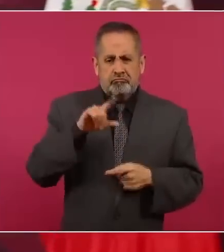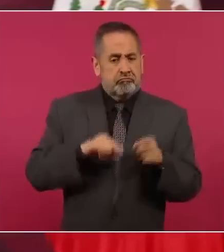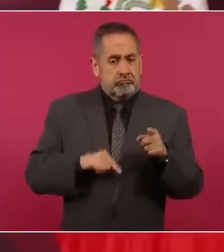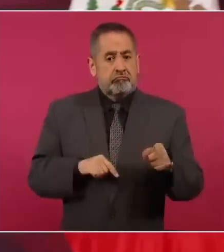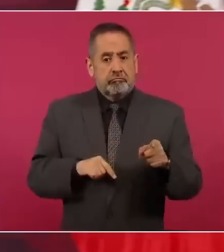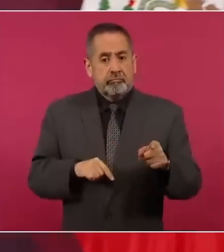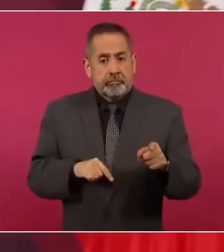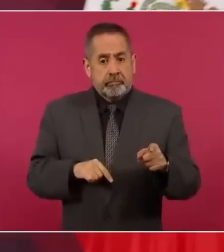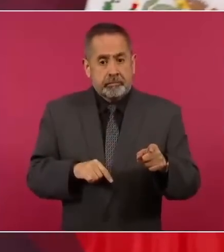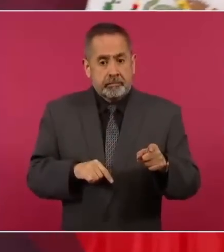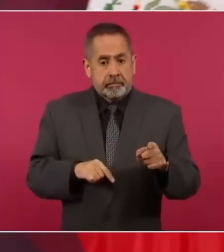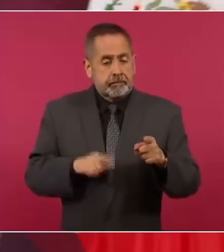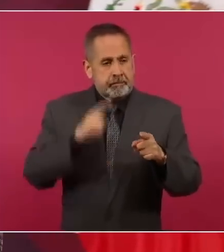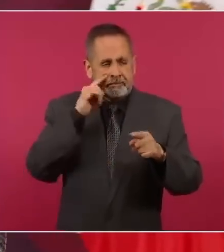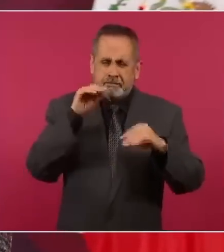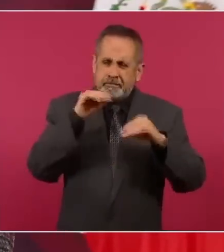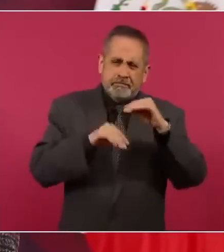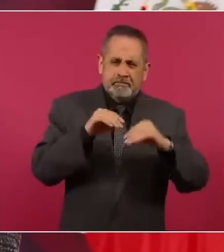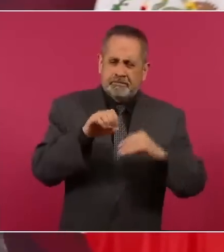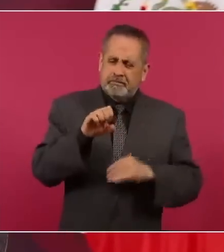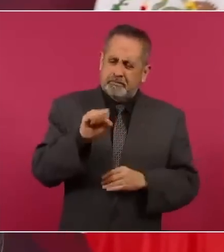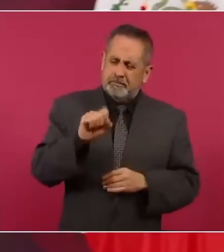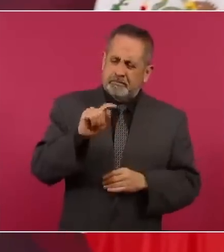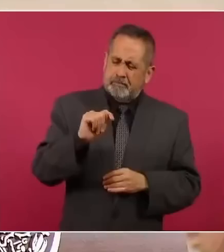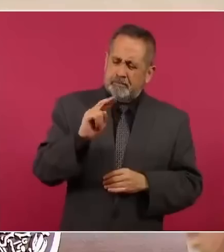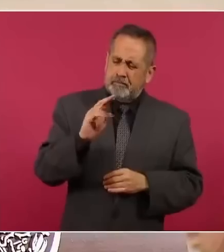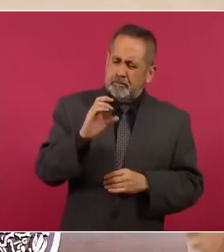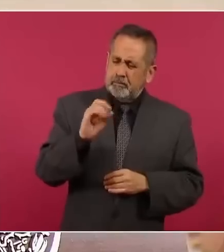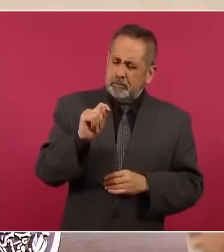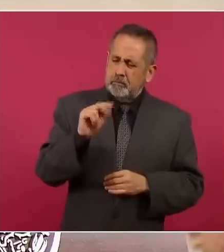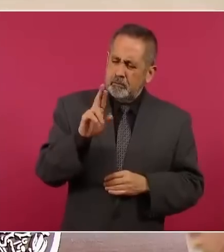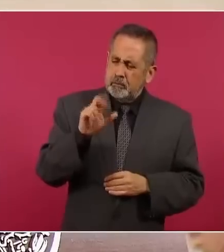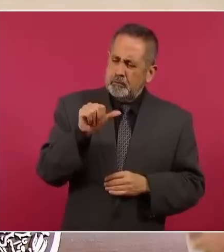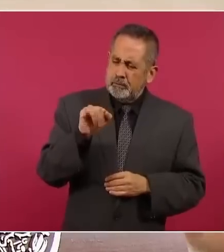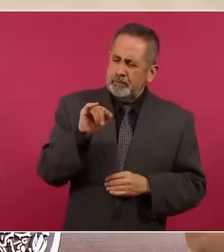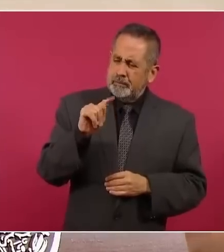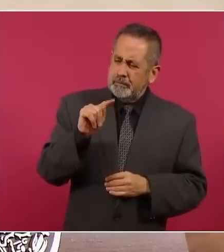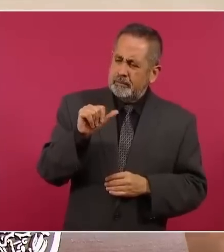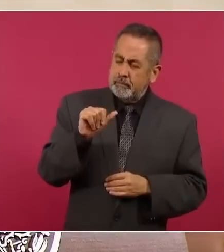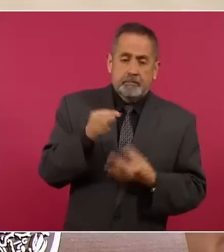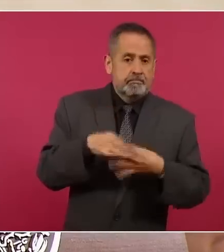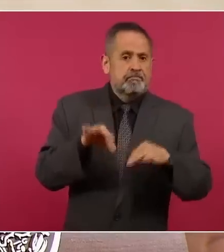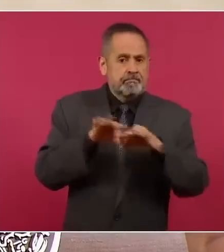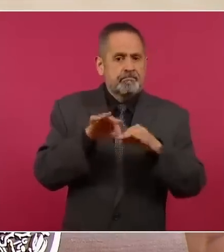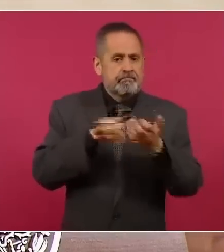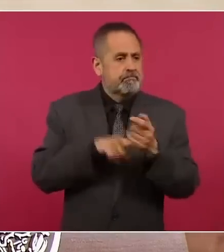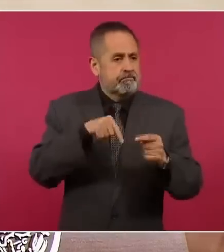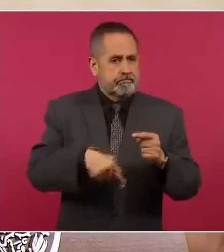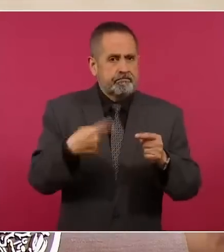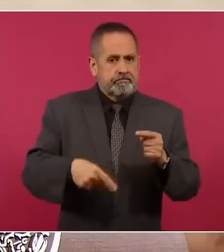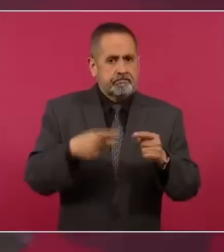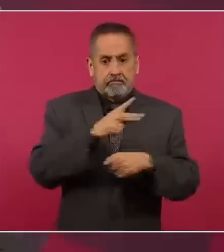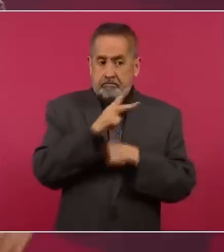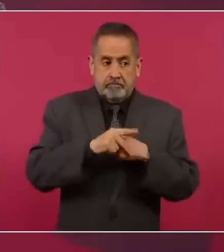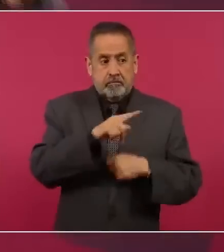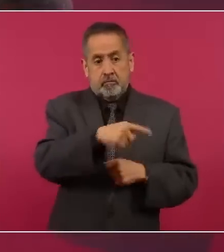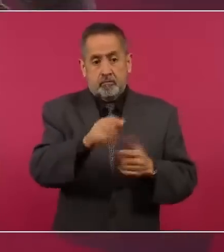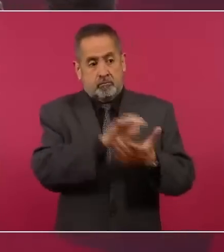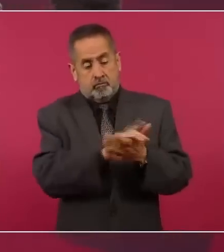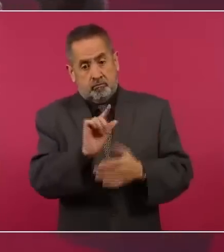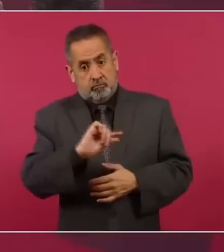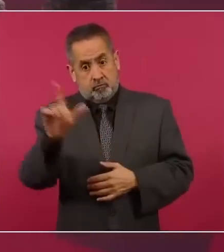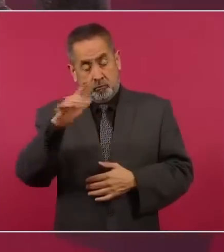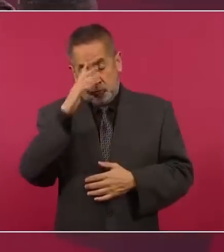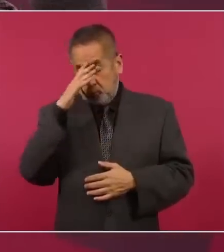estructuristas más importantes del país. Nada más para que